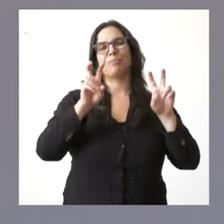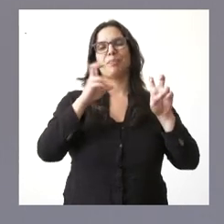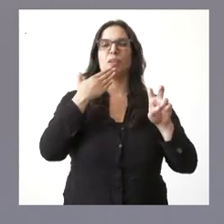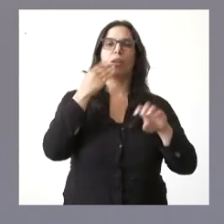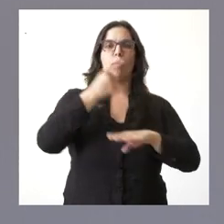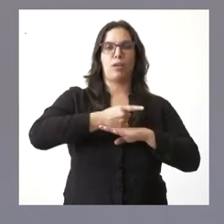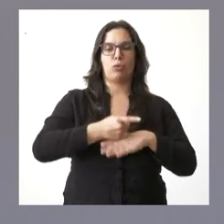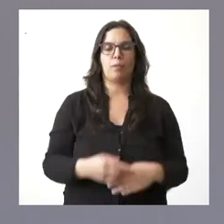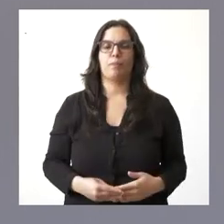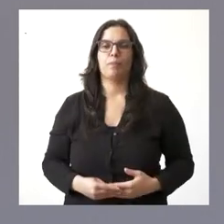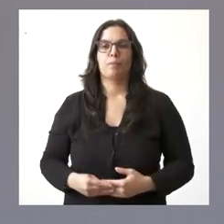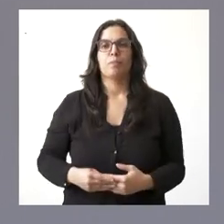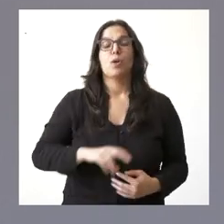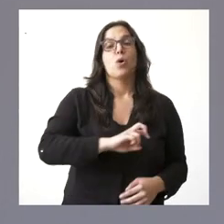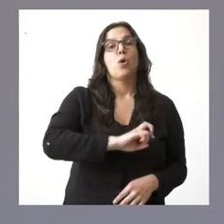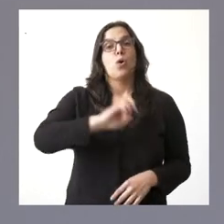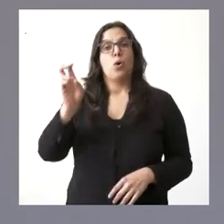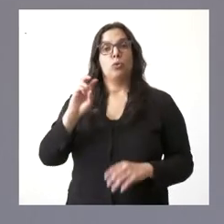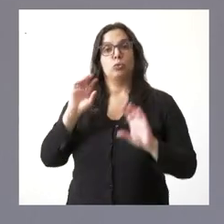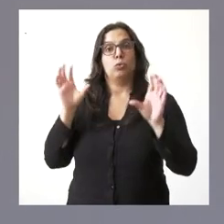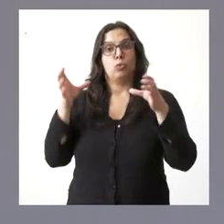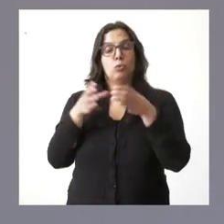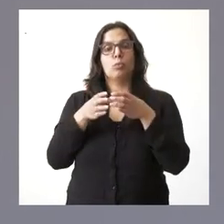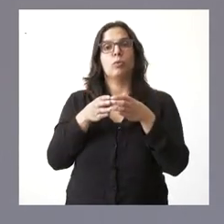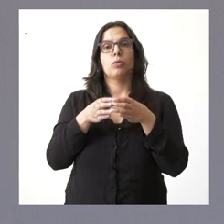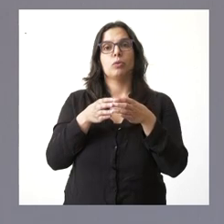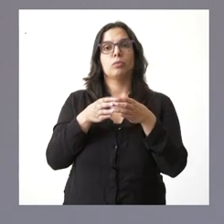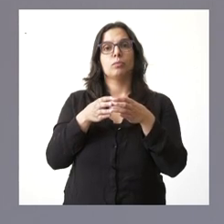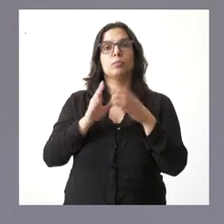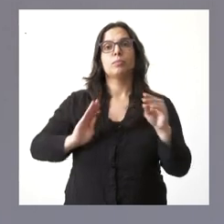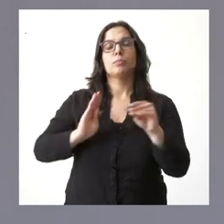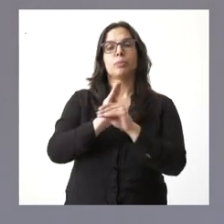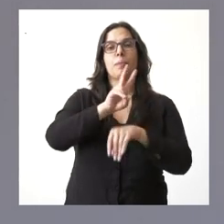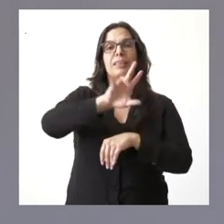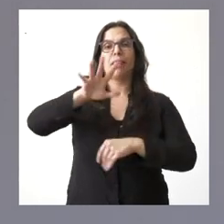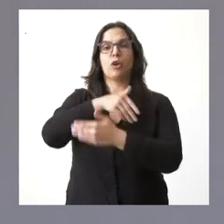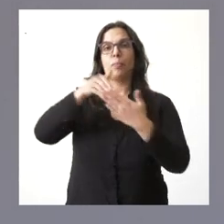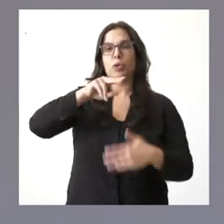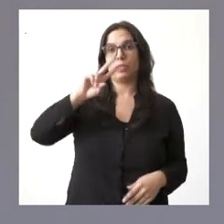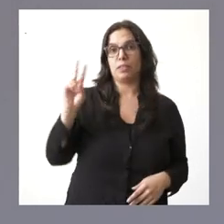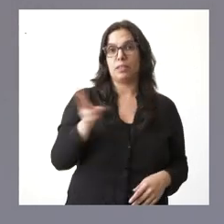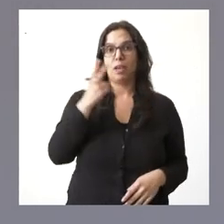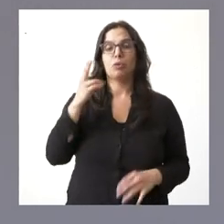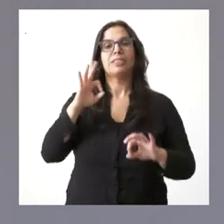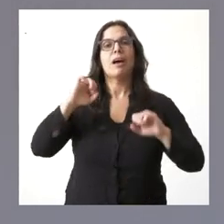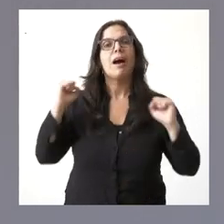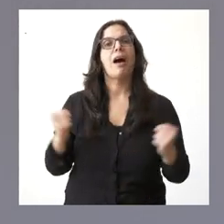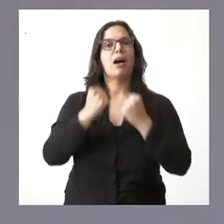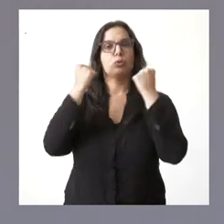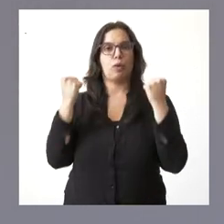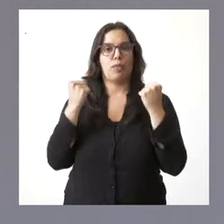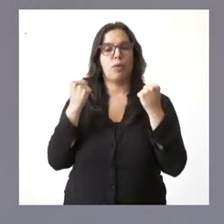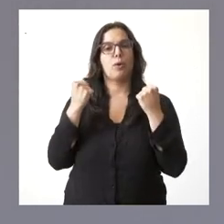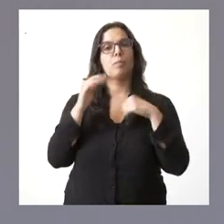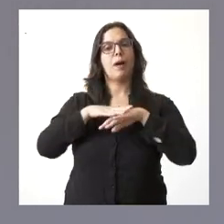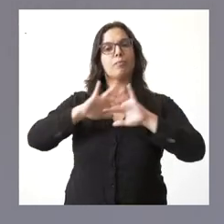En un segundo grupo, destinaremos 25 millones de euros de actuaciones para el